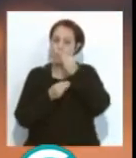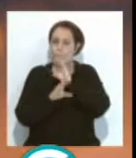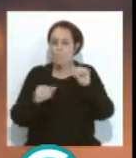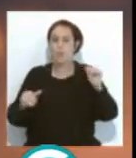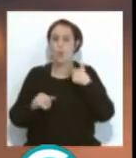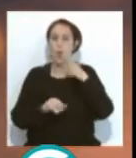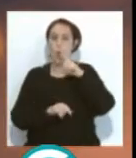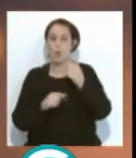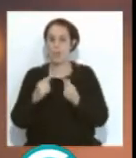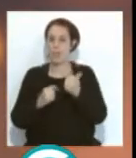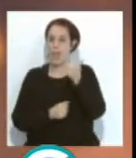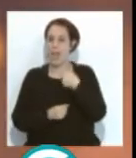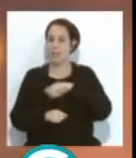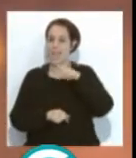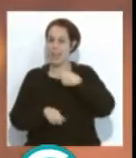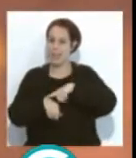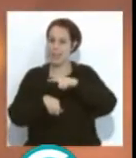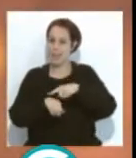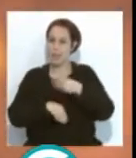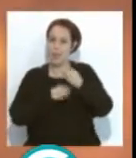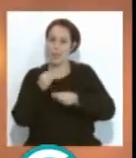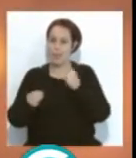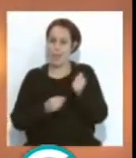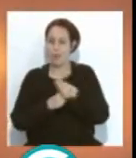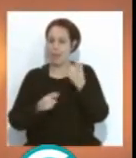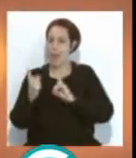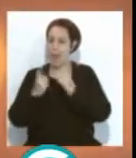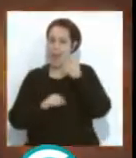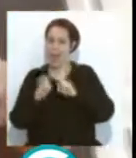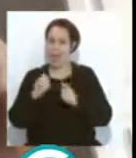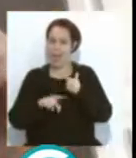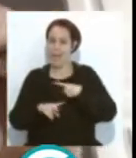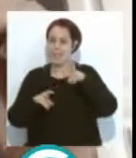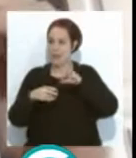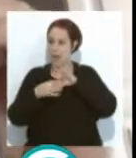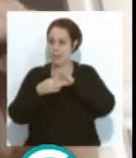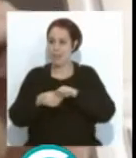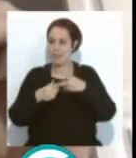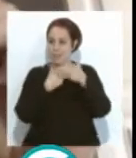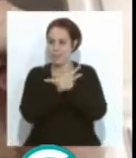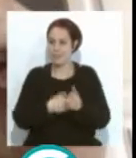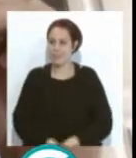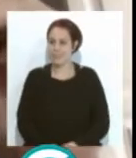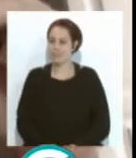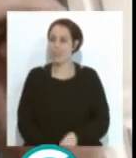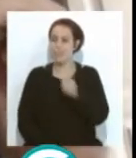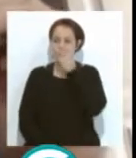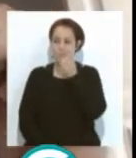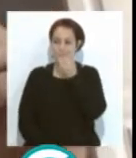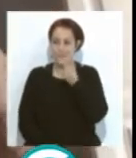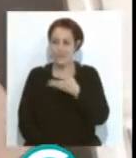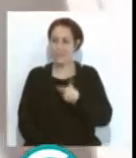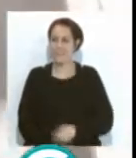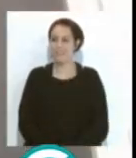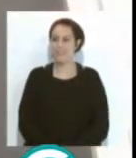tertulia temática del Tercer Tiempo, Diego. Ahí está, ¿eh? Ahí está tu cartelito, tu cartelito, muy bien. ¿Cuánto